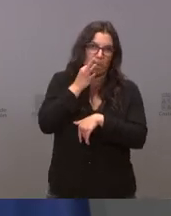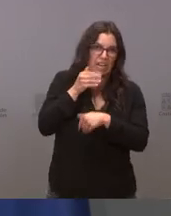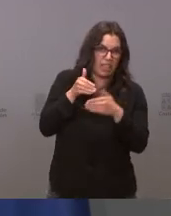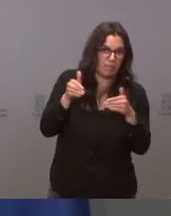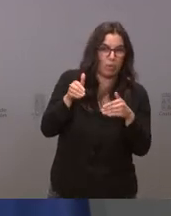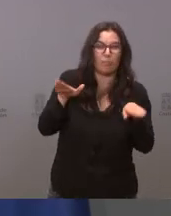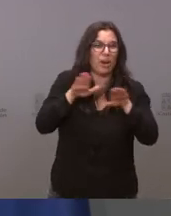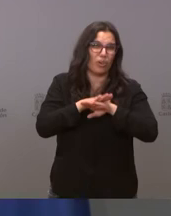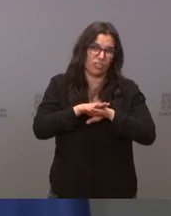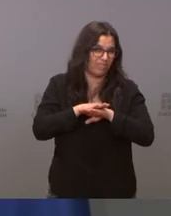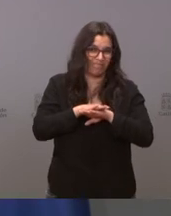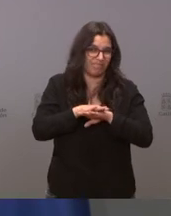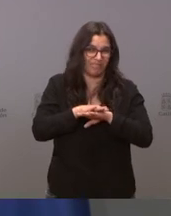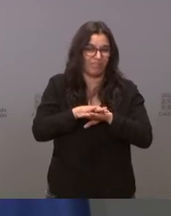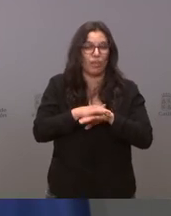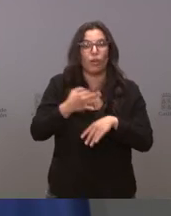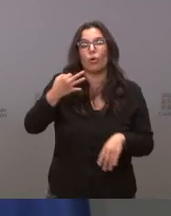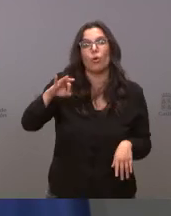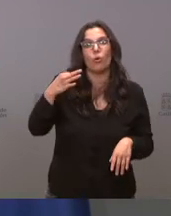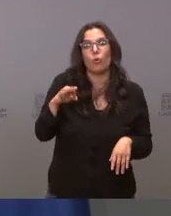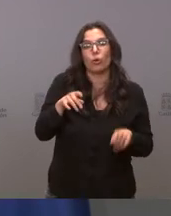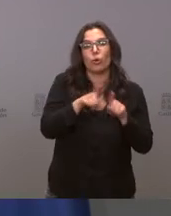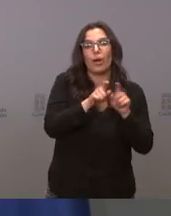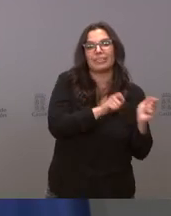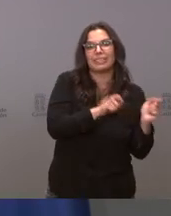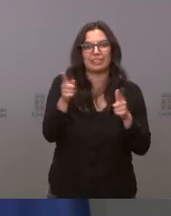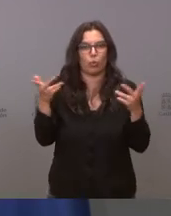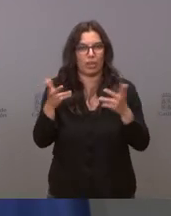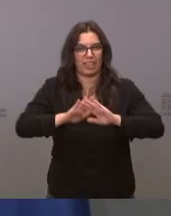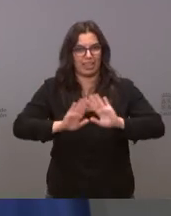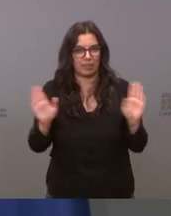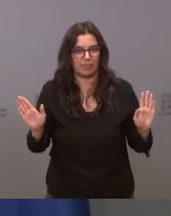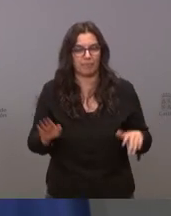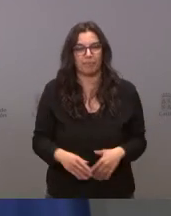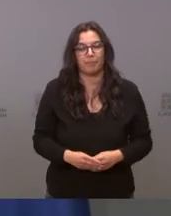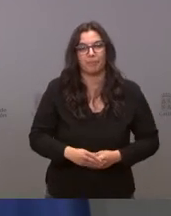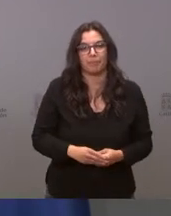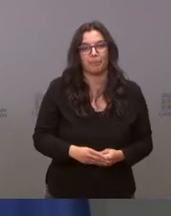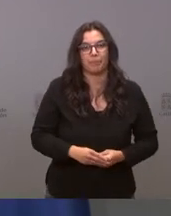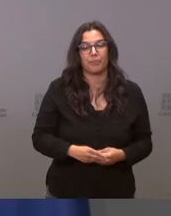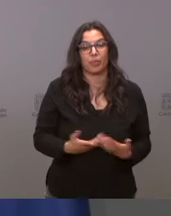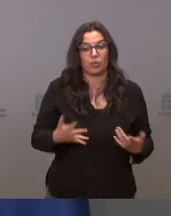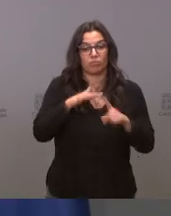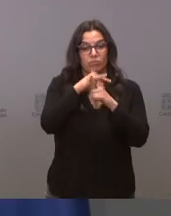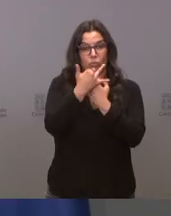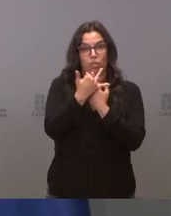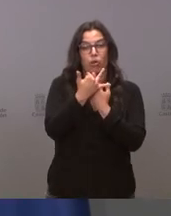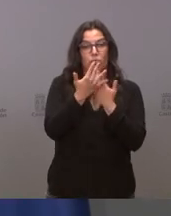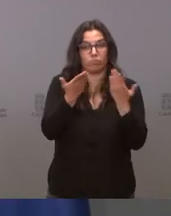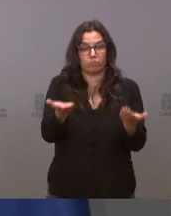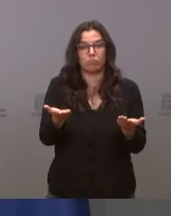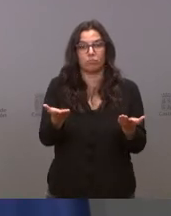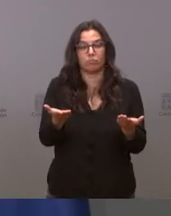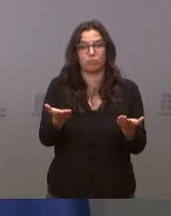por la noche habitualmente lo único que se hacen son traslados de urgencias estas fotografías que muestran